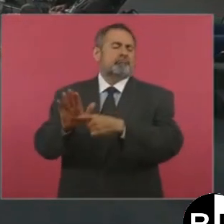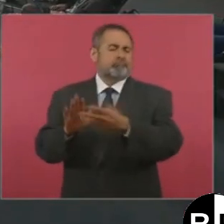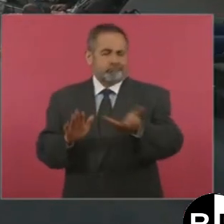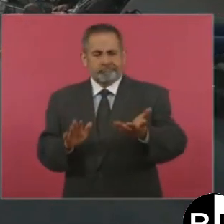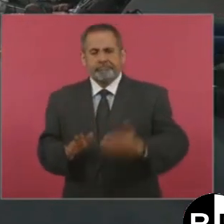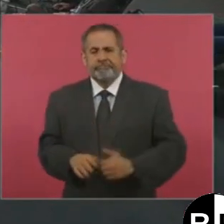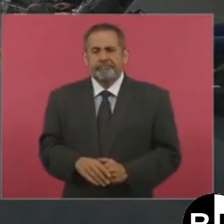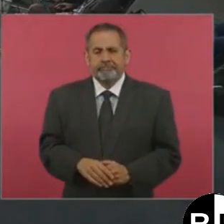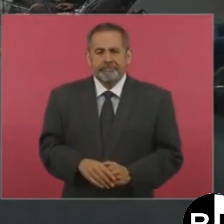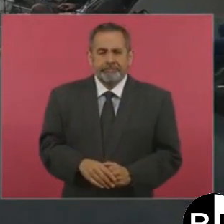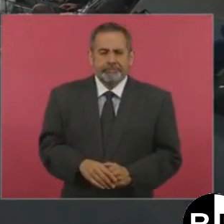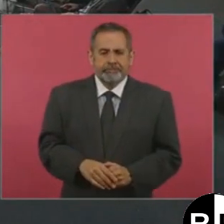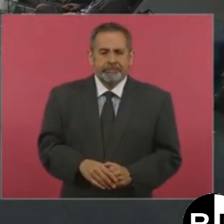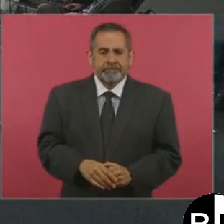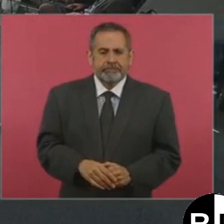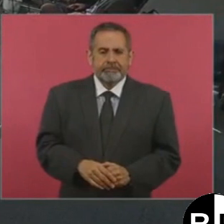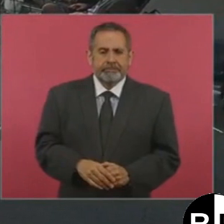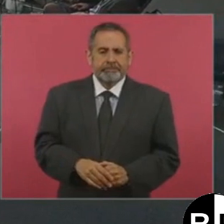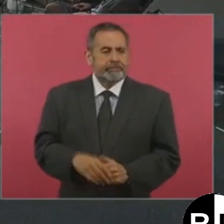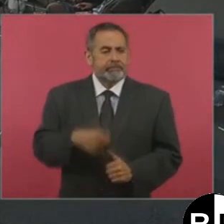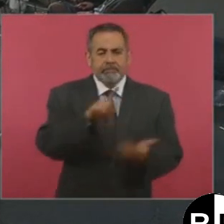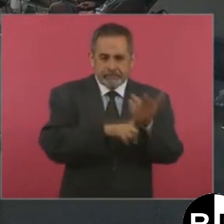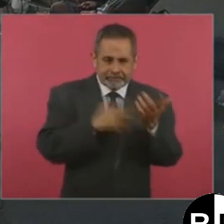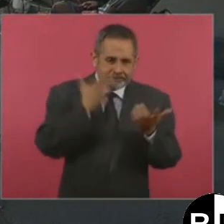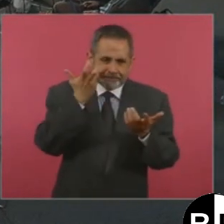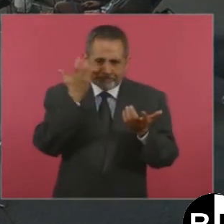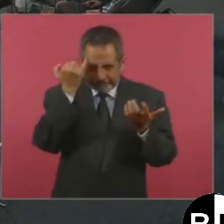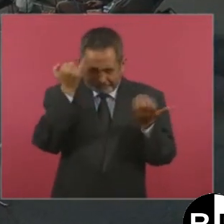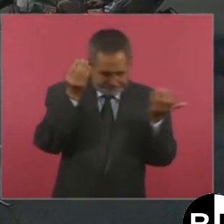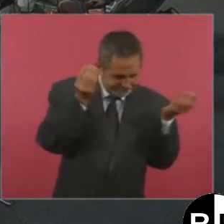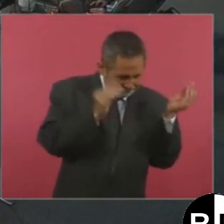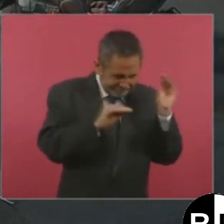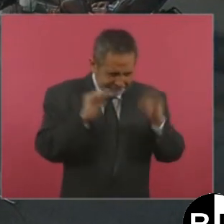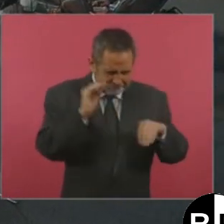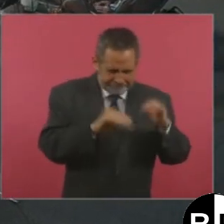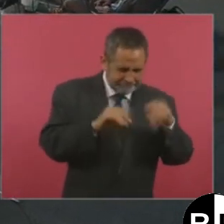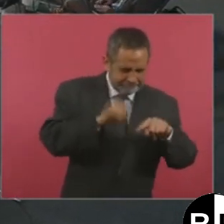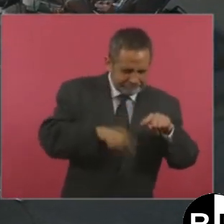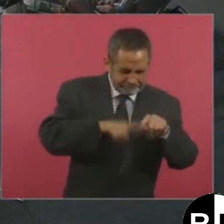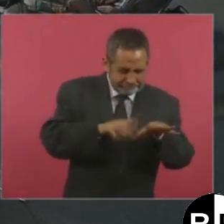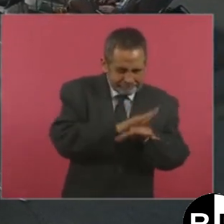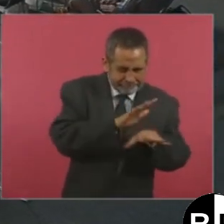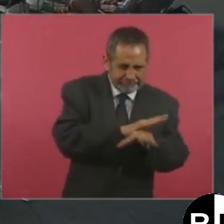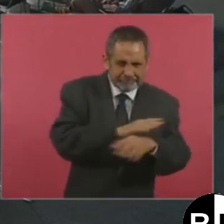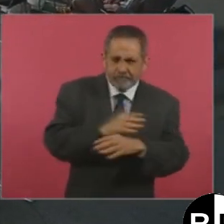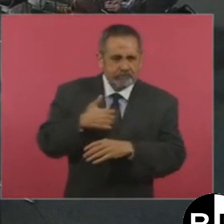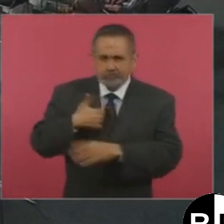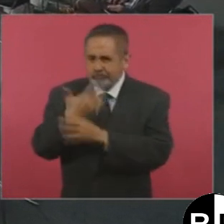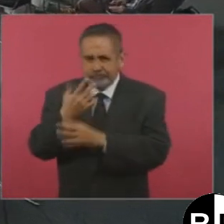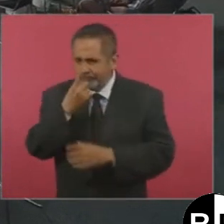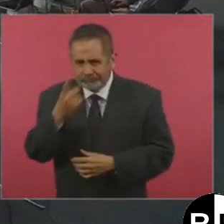manipularon mis palabras